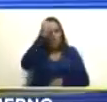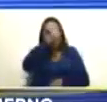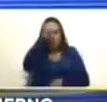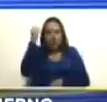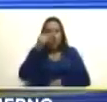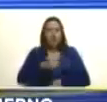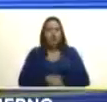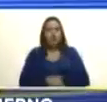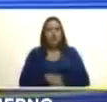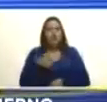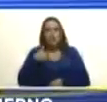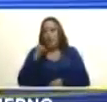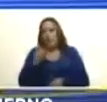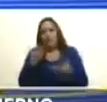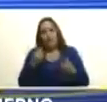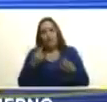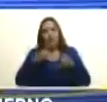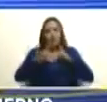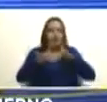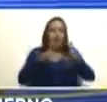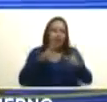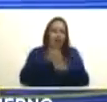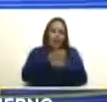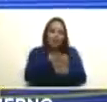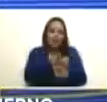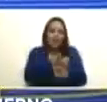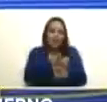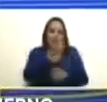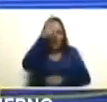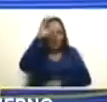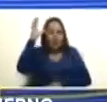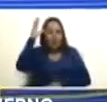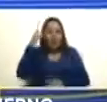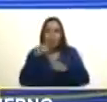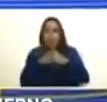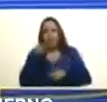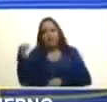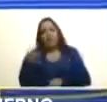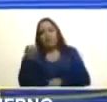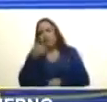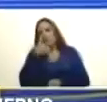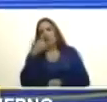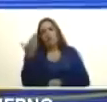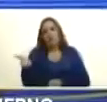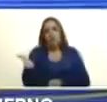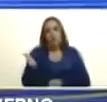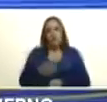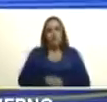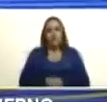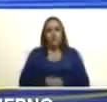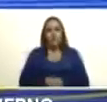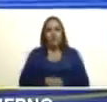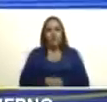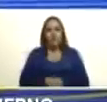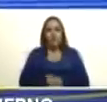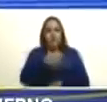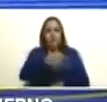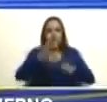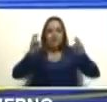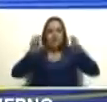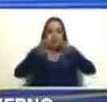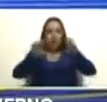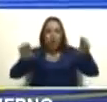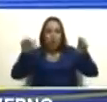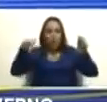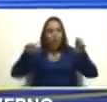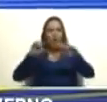yo le tengo mucho cariño a Caprile pasa que no pega una fue el titular hoy en Guyana